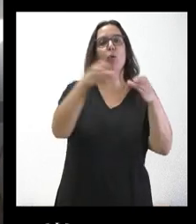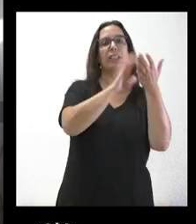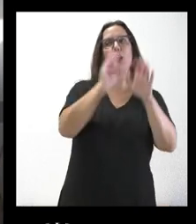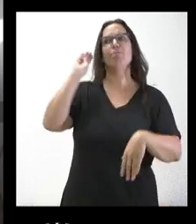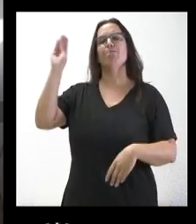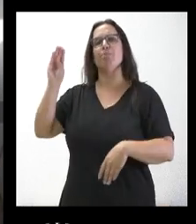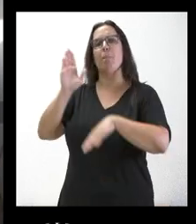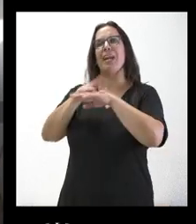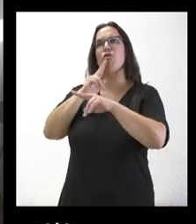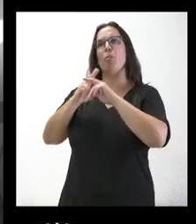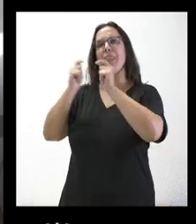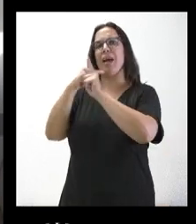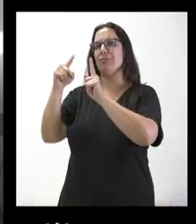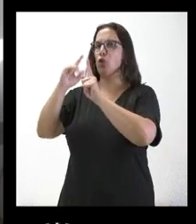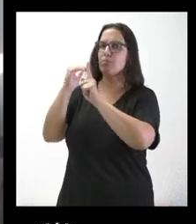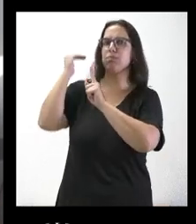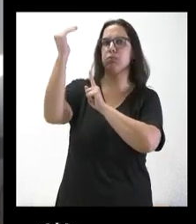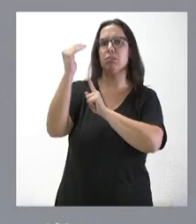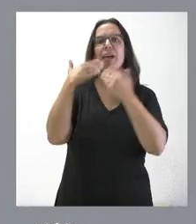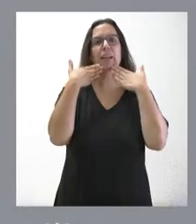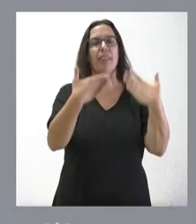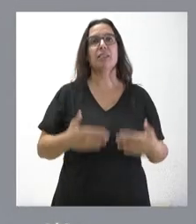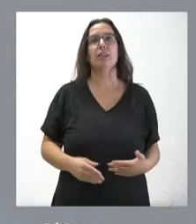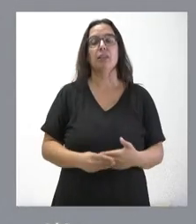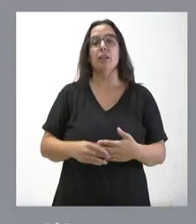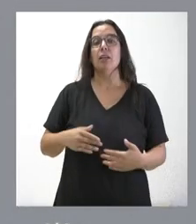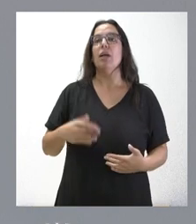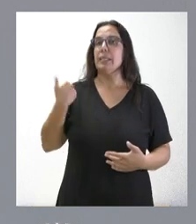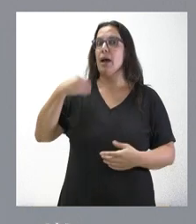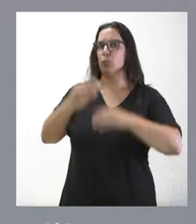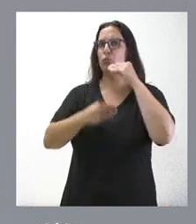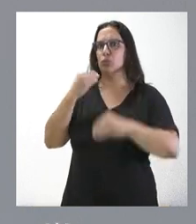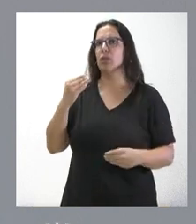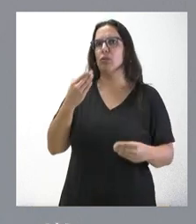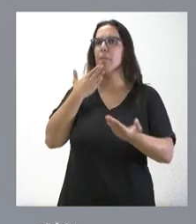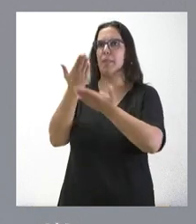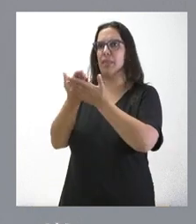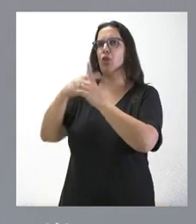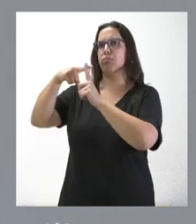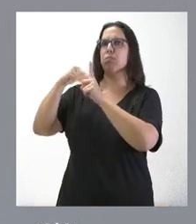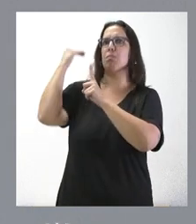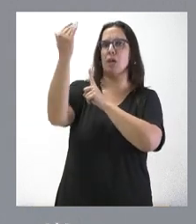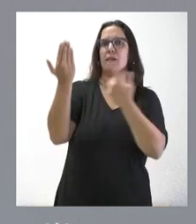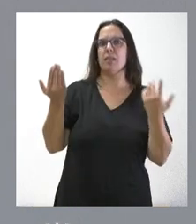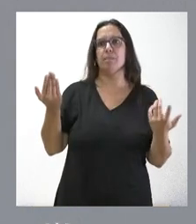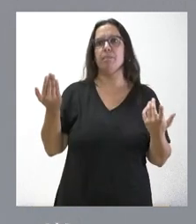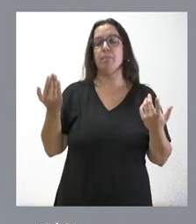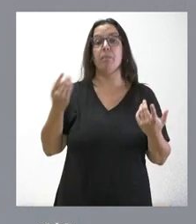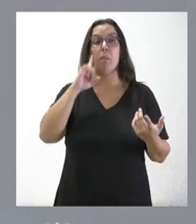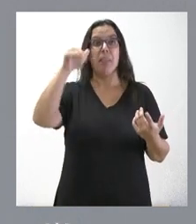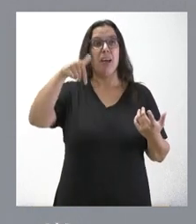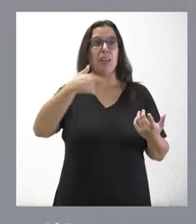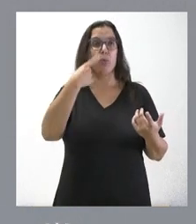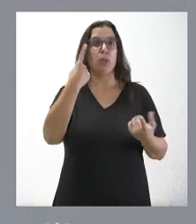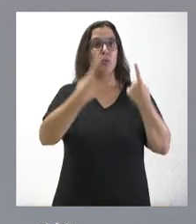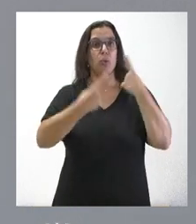denominación de alguna manera? Muchas gracias. No es que podríamos, que lo hemos instado con los resultados. Y yo creo que, además, aquí lo hemos hecho